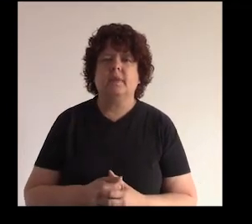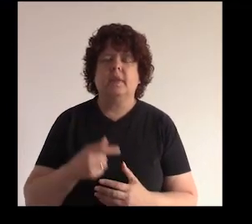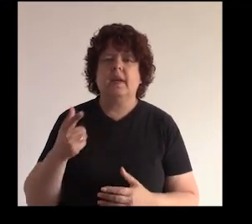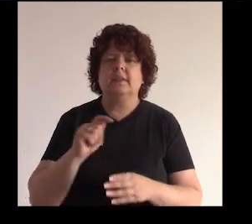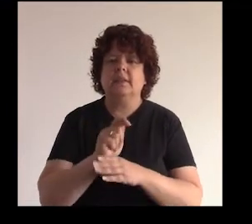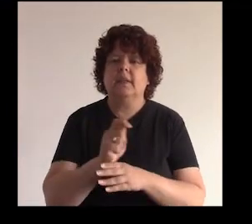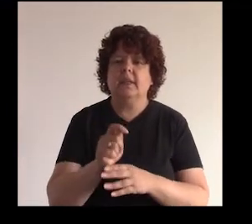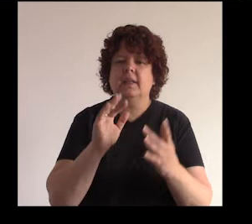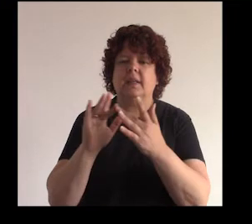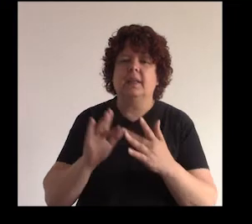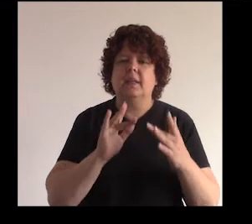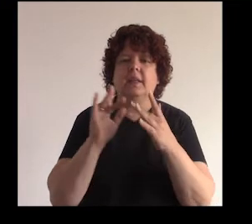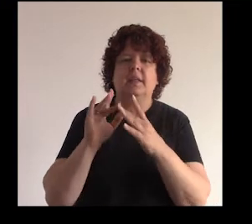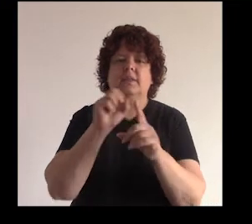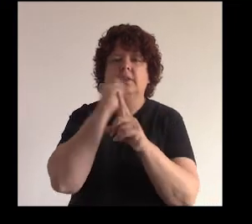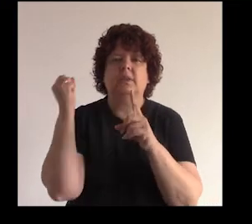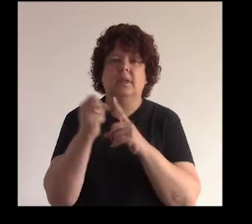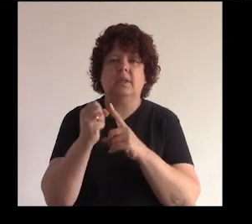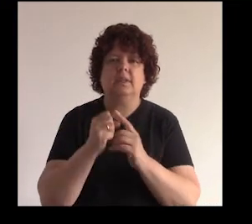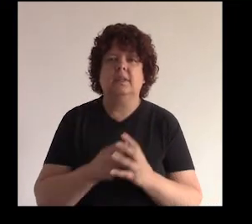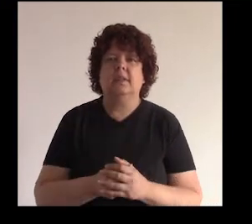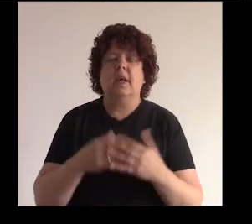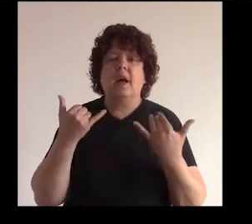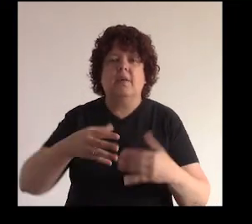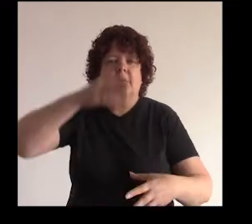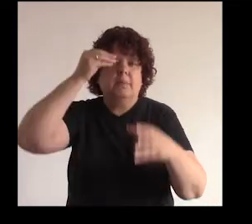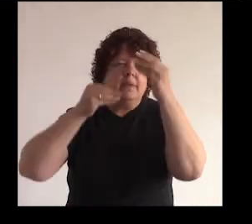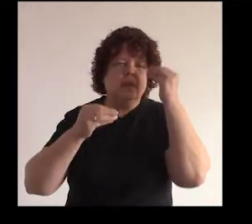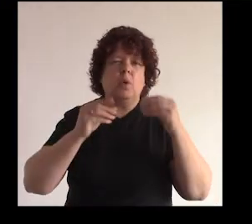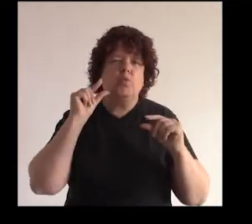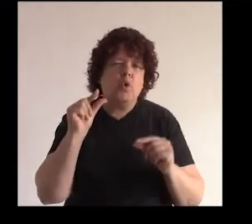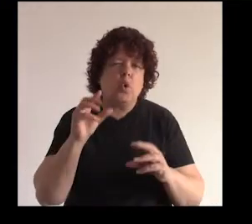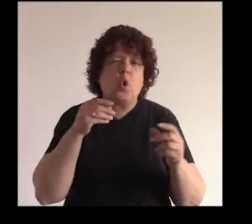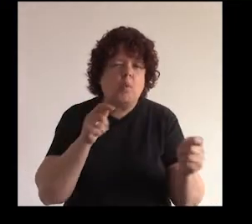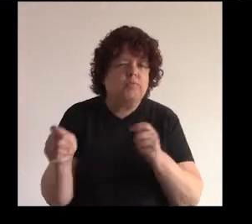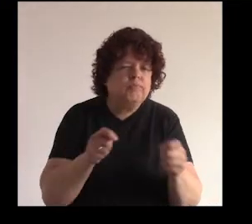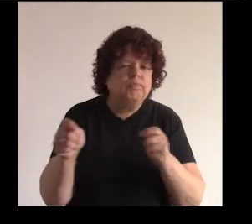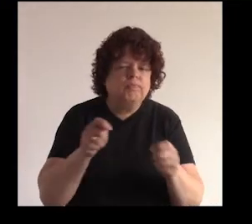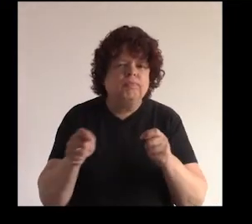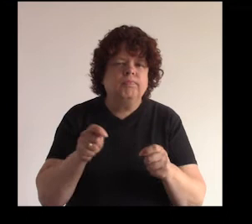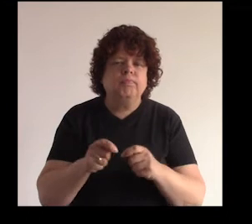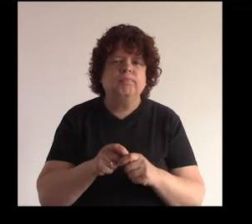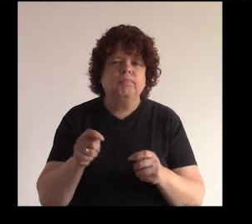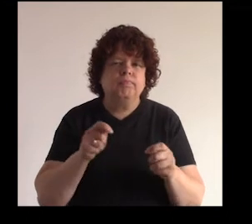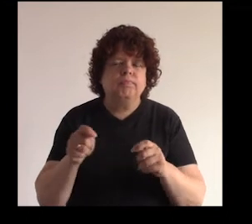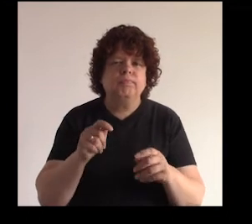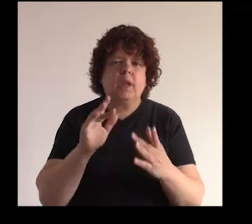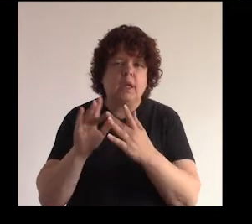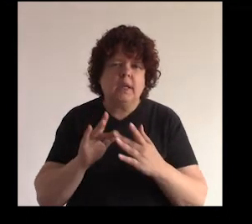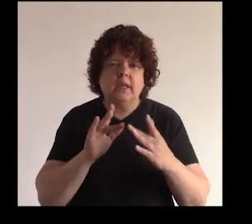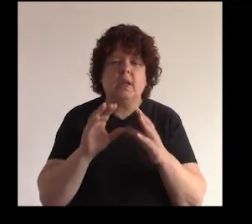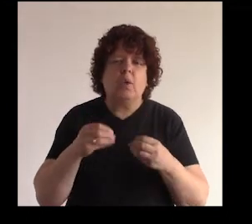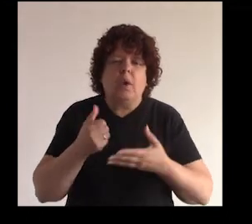excelente, este es el taller de redes sociales vamos a aprender un poco sobre el manejo de las redes y cómo nos pueden